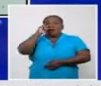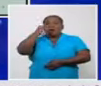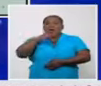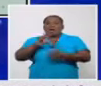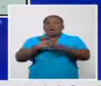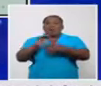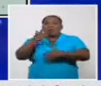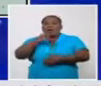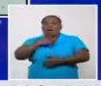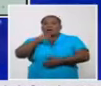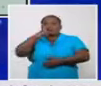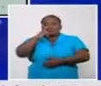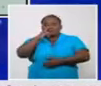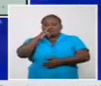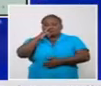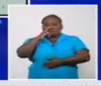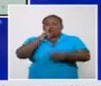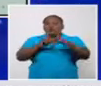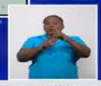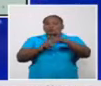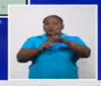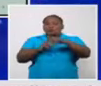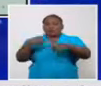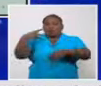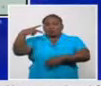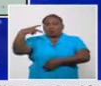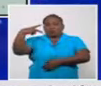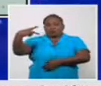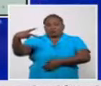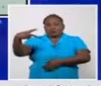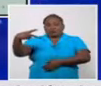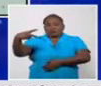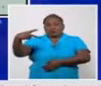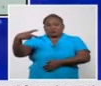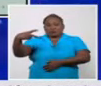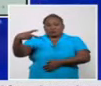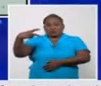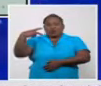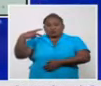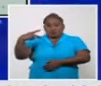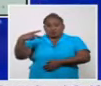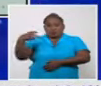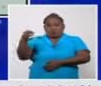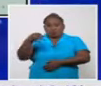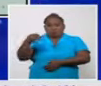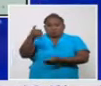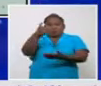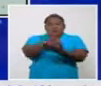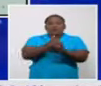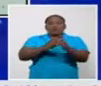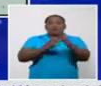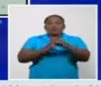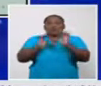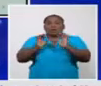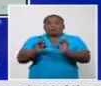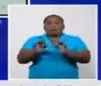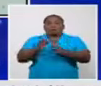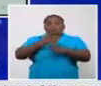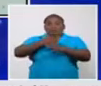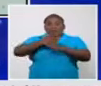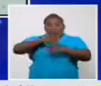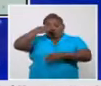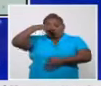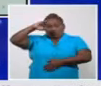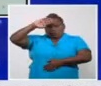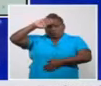De Las Tunas, dos importados. Los dos del municipio Las Tunas. De Santiago, de Cuba,